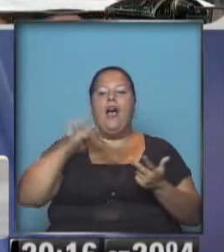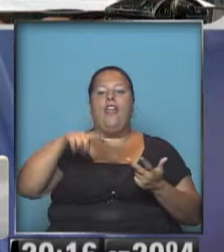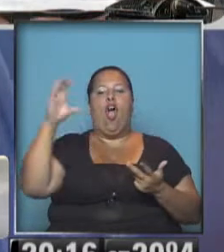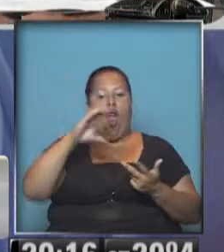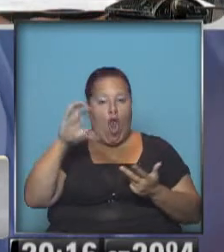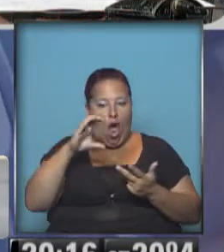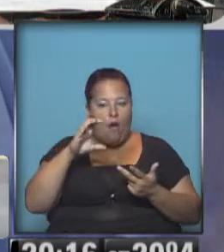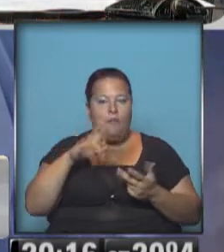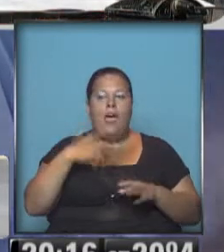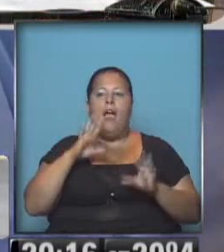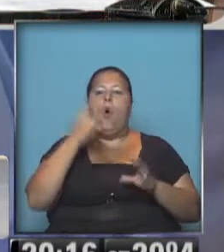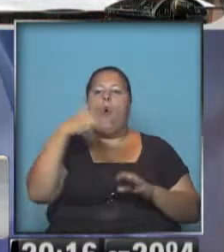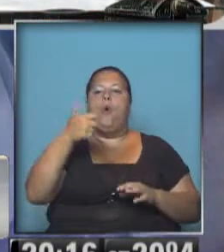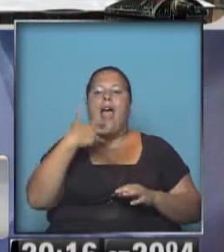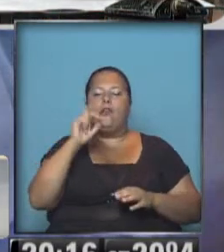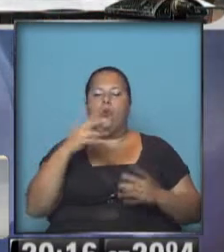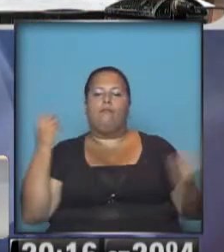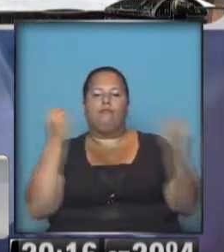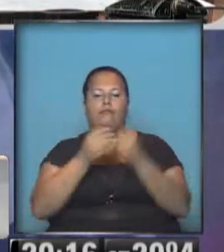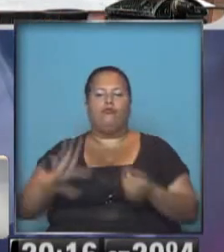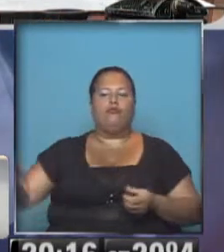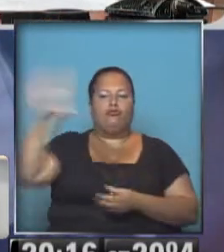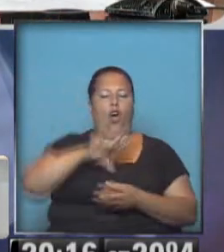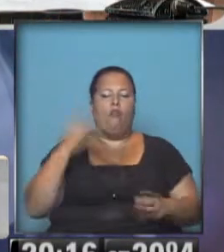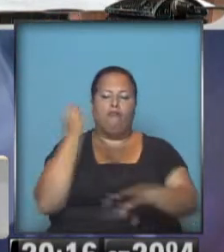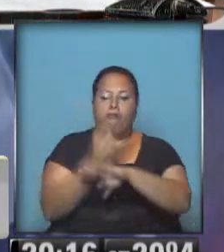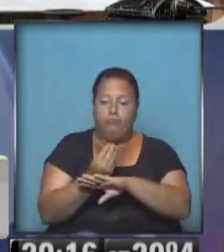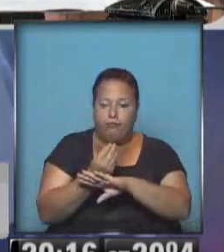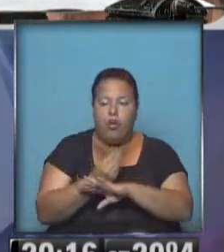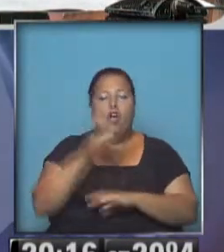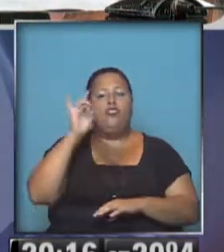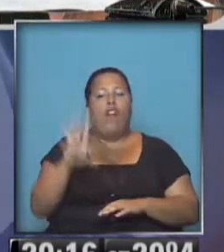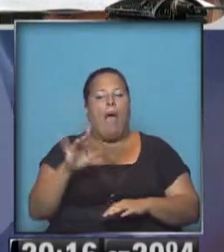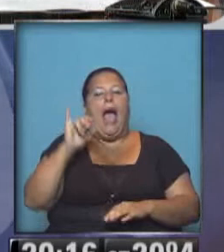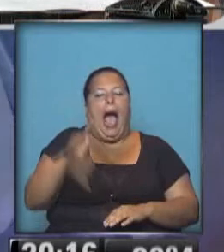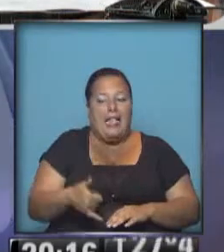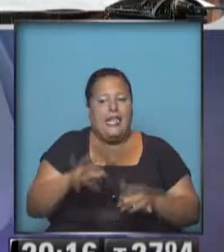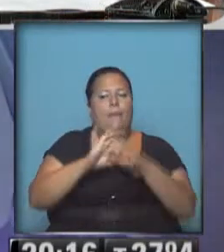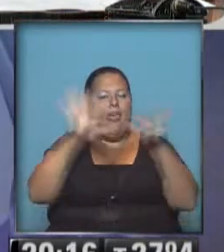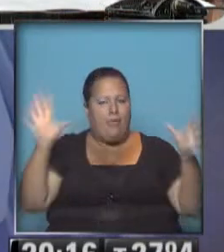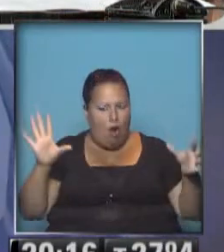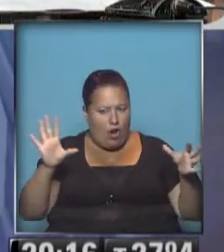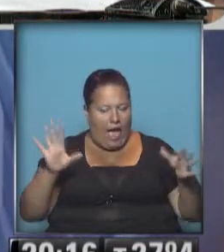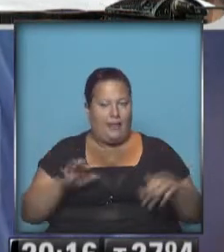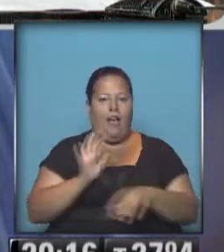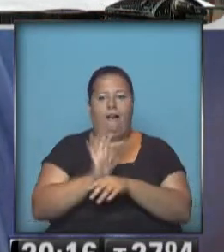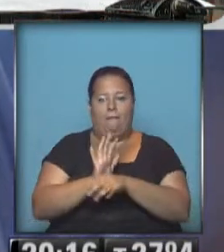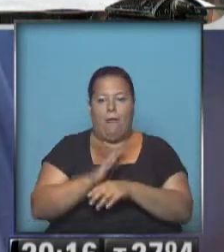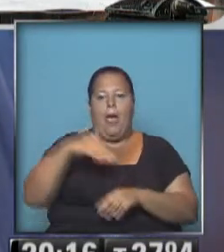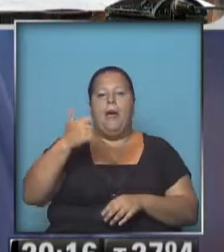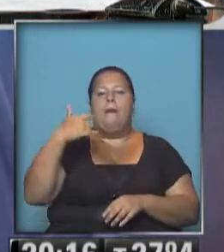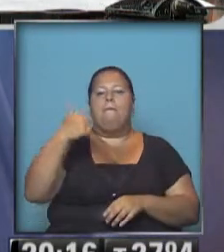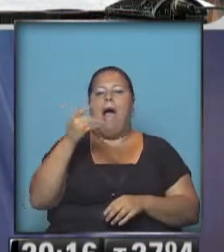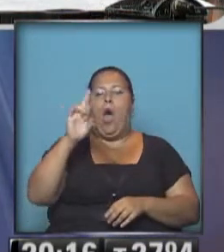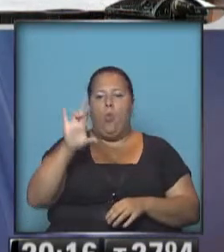de Colombia. Era un mini UNASUR en representación de todos que estaban, no solo reconociendo la democracia, es decir, que Maduro fue